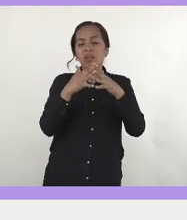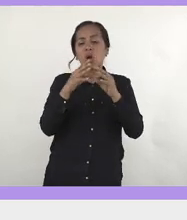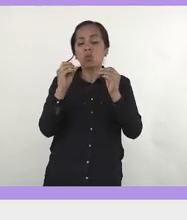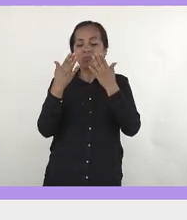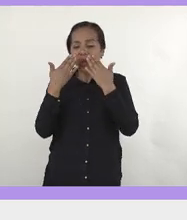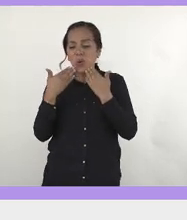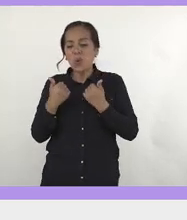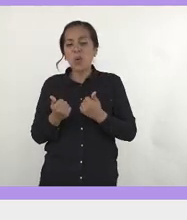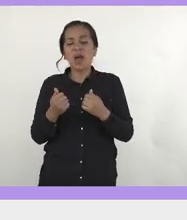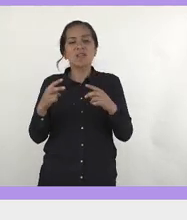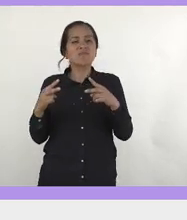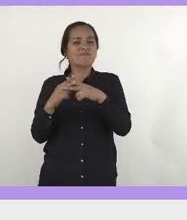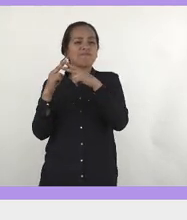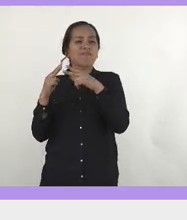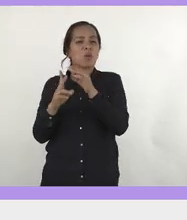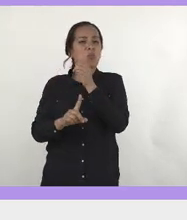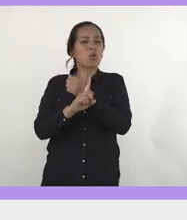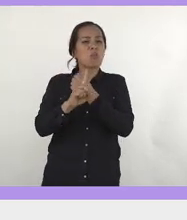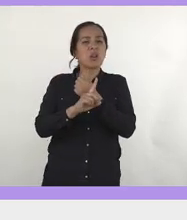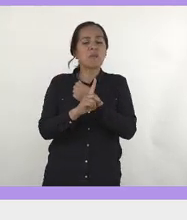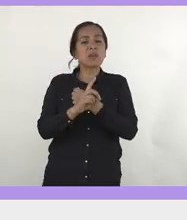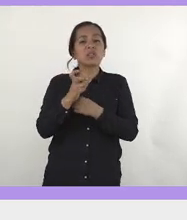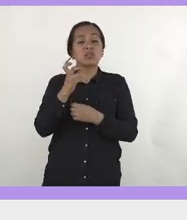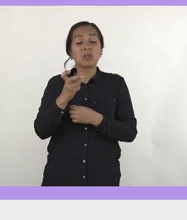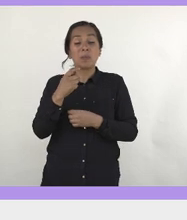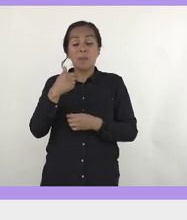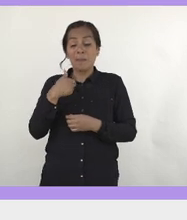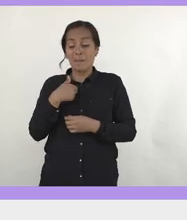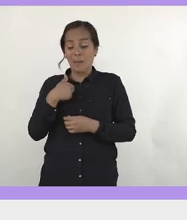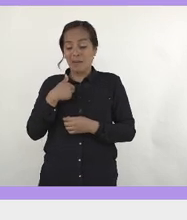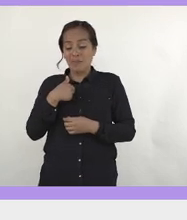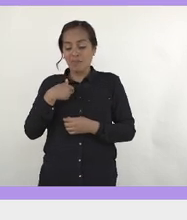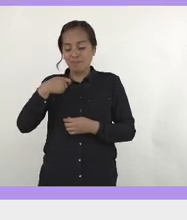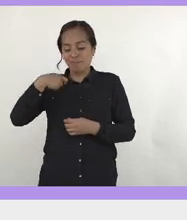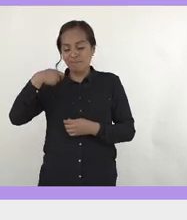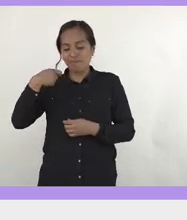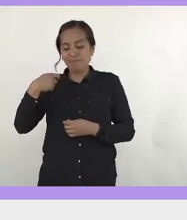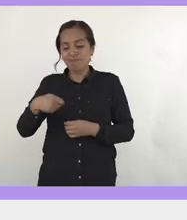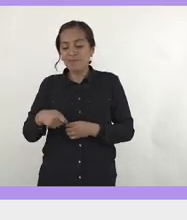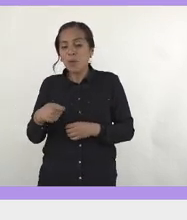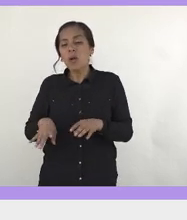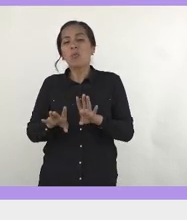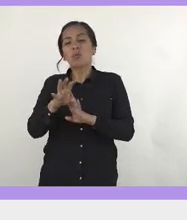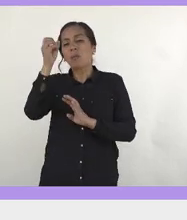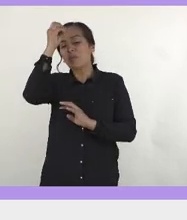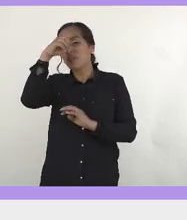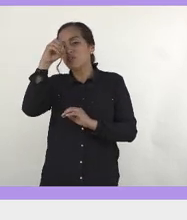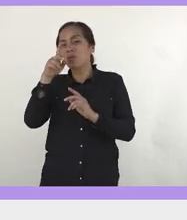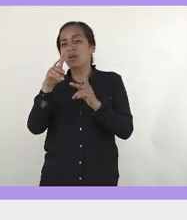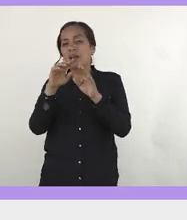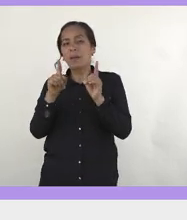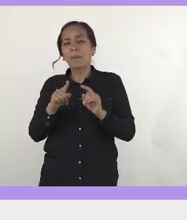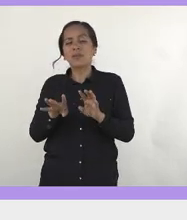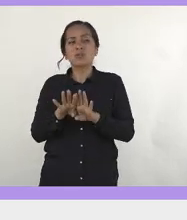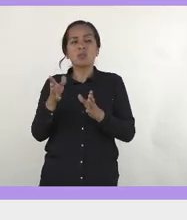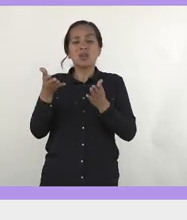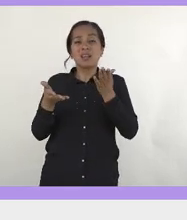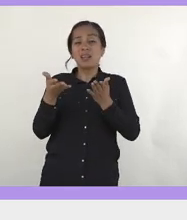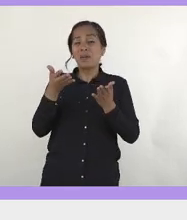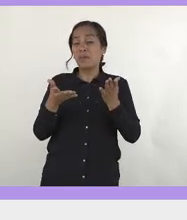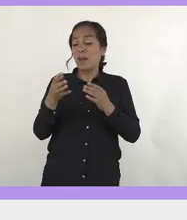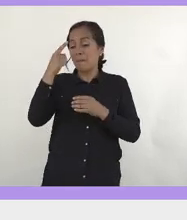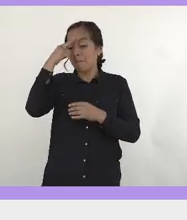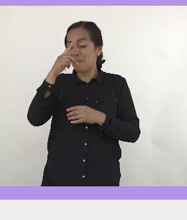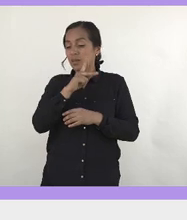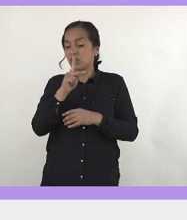para mí la paz es equilibrio y de eso se trata un poco esta lucha de equilibrar las balanzas, equilibrar las balanzas para todas y para